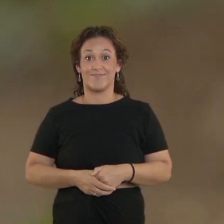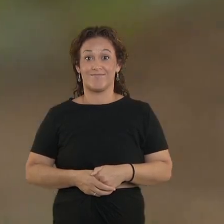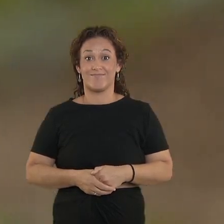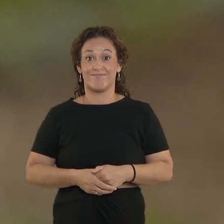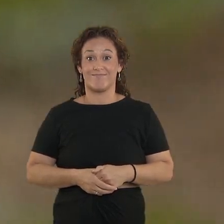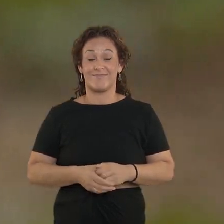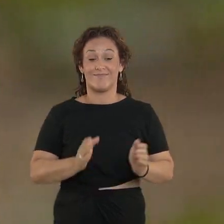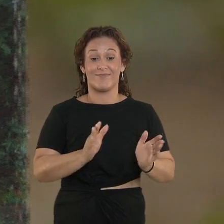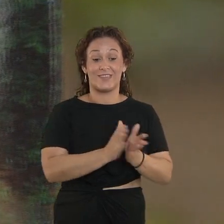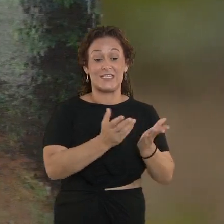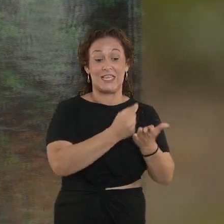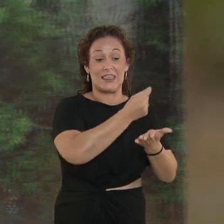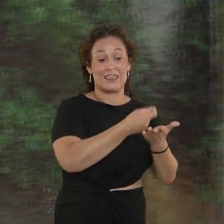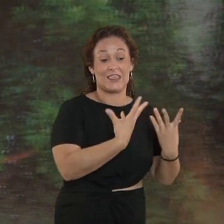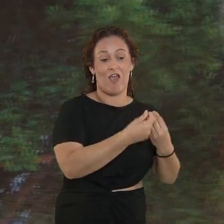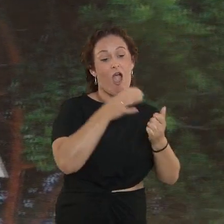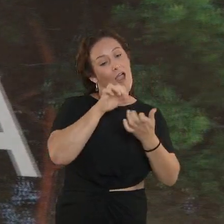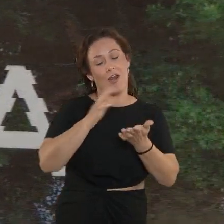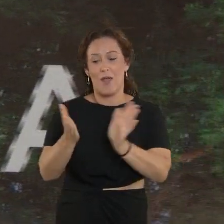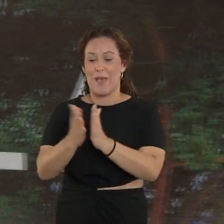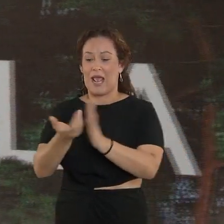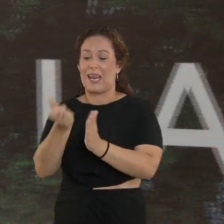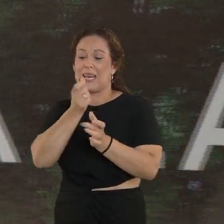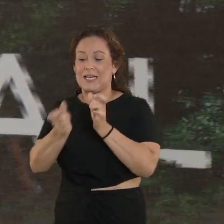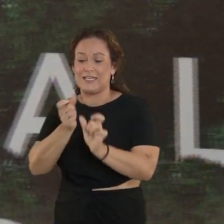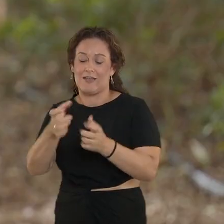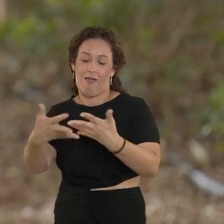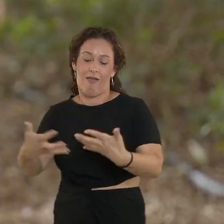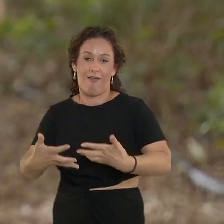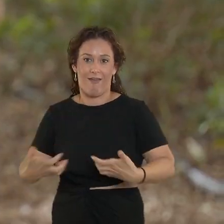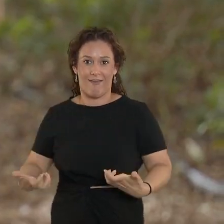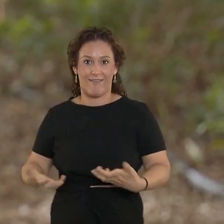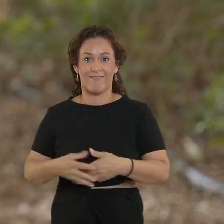De las páginas con viñetas, pasamos a las páginas con letras.